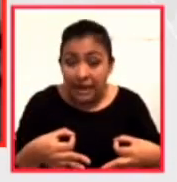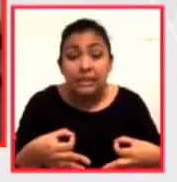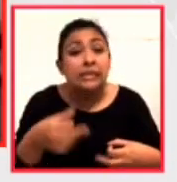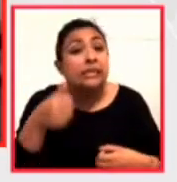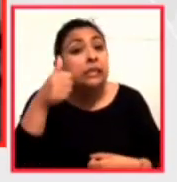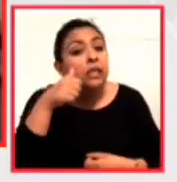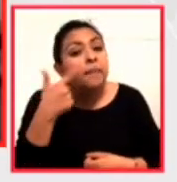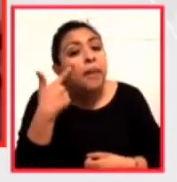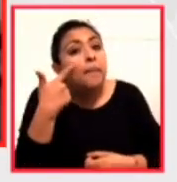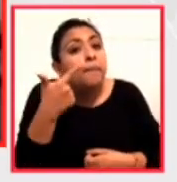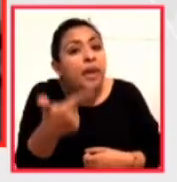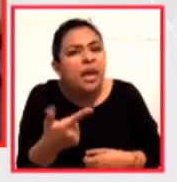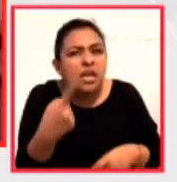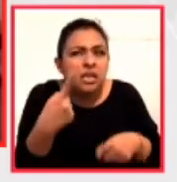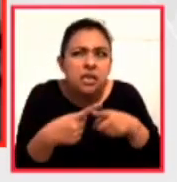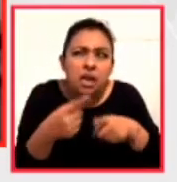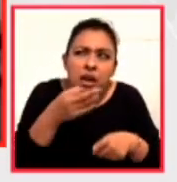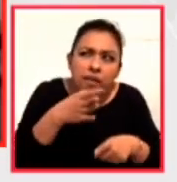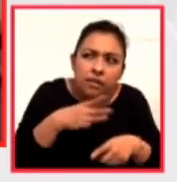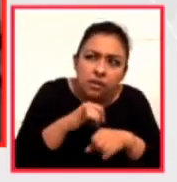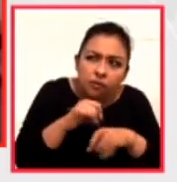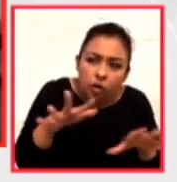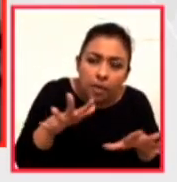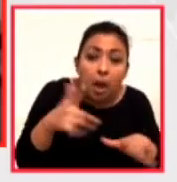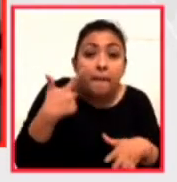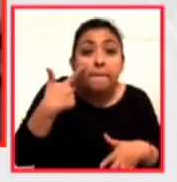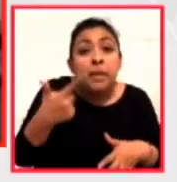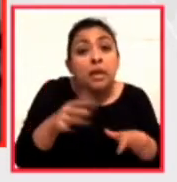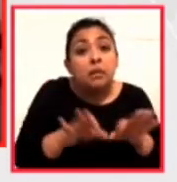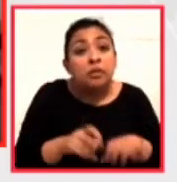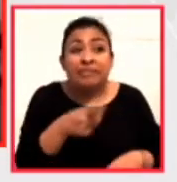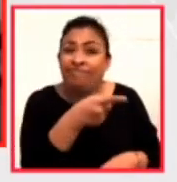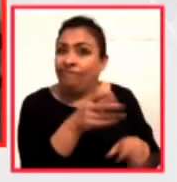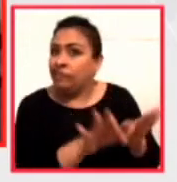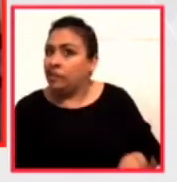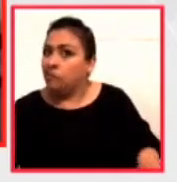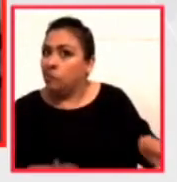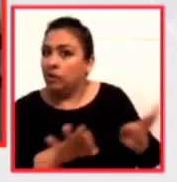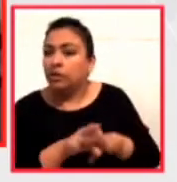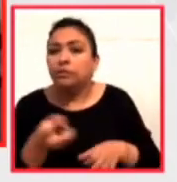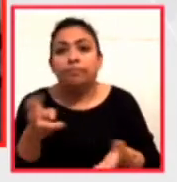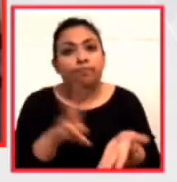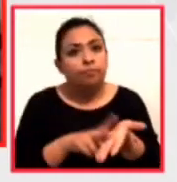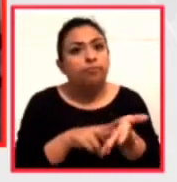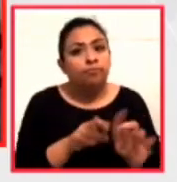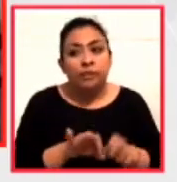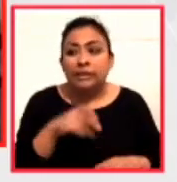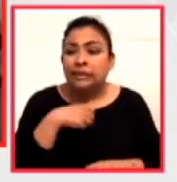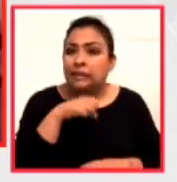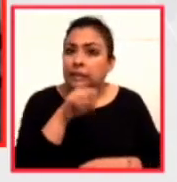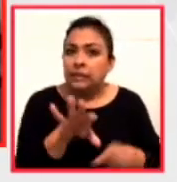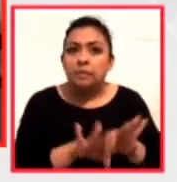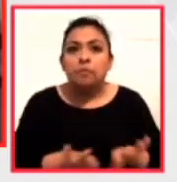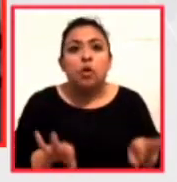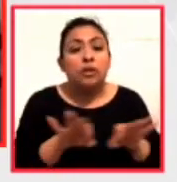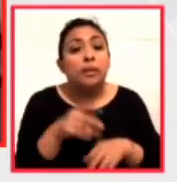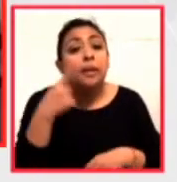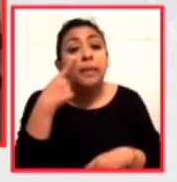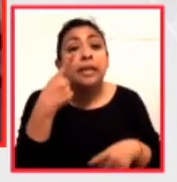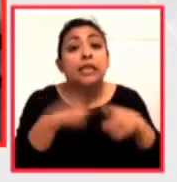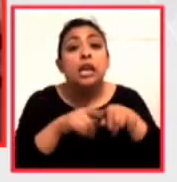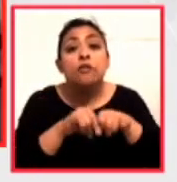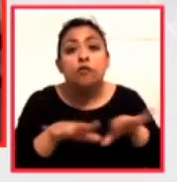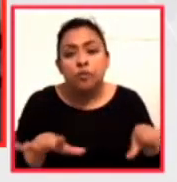verificar la fuente de la información. Fundamental. información tiene un valor. Muchas gracias. Fundamental, Liliana, verificar la fuente de información.